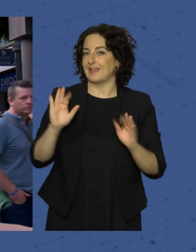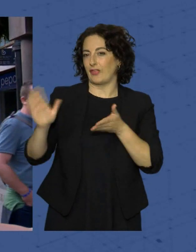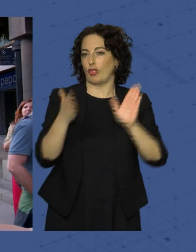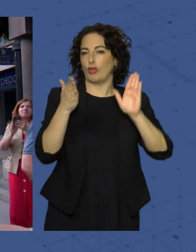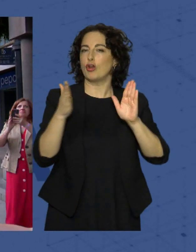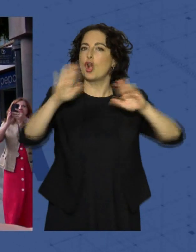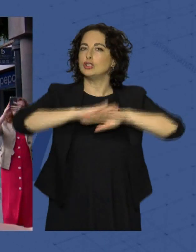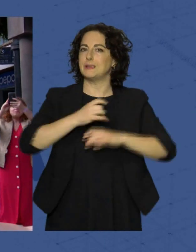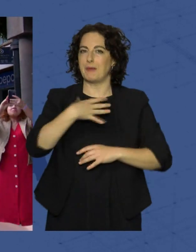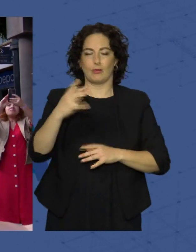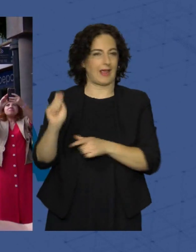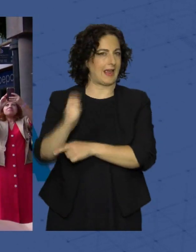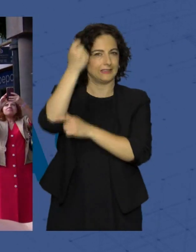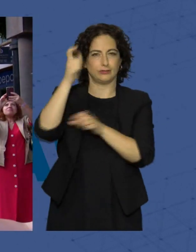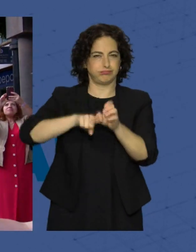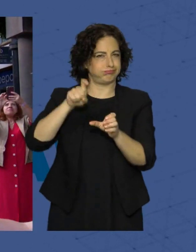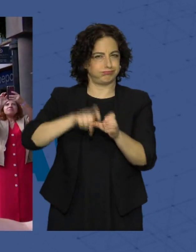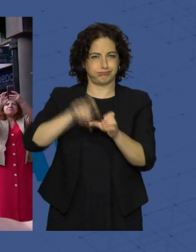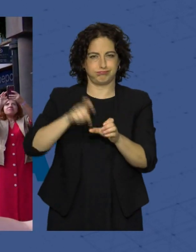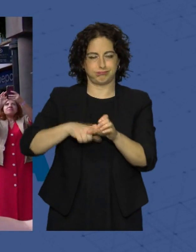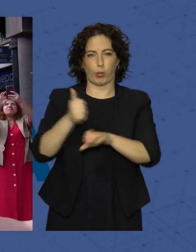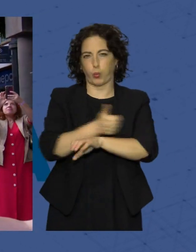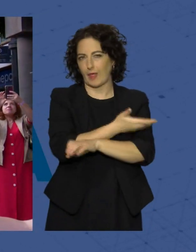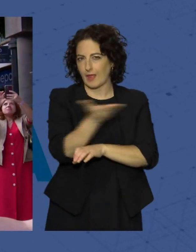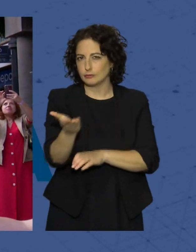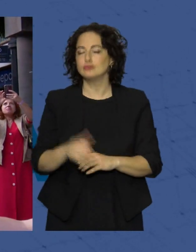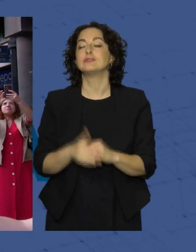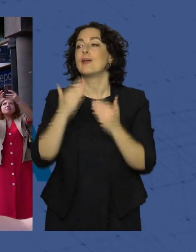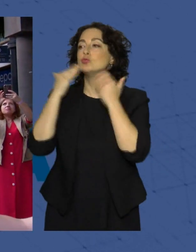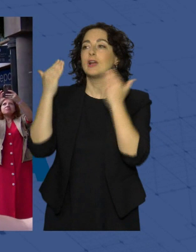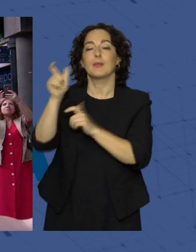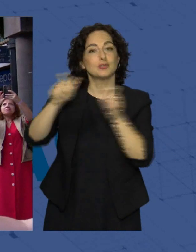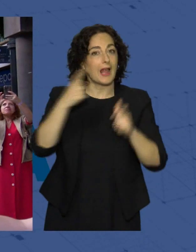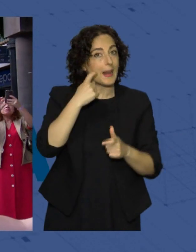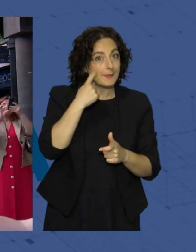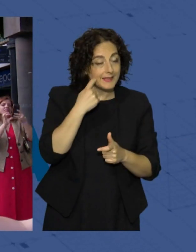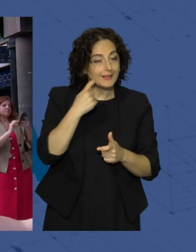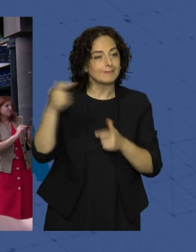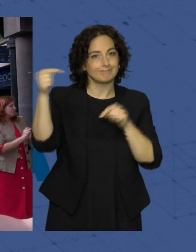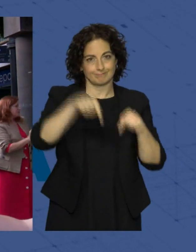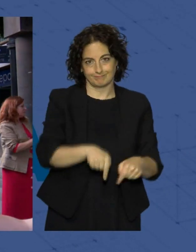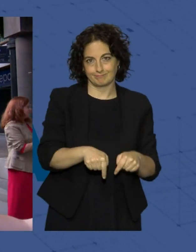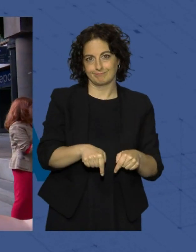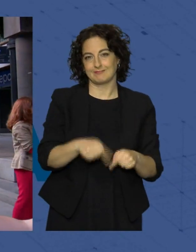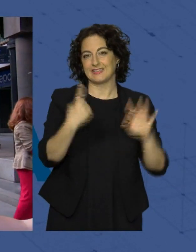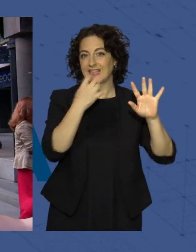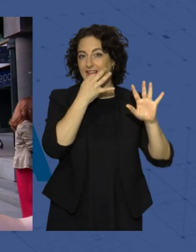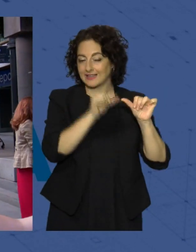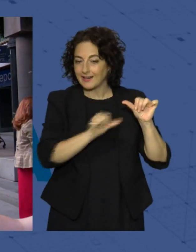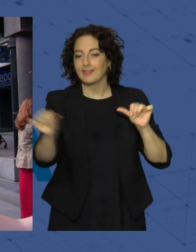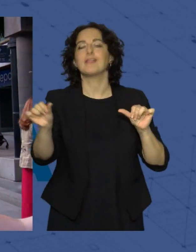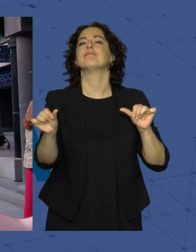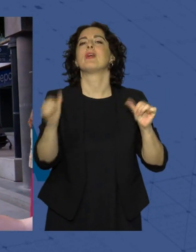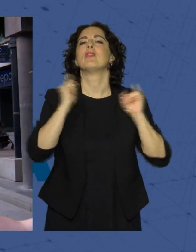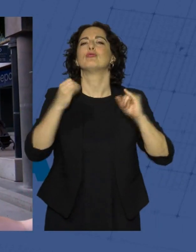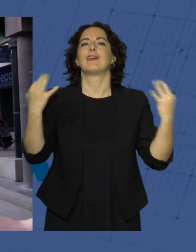ha sido todo un éxito de participación ciudadana. Desde aquí quiero agradecer a todos los almerienses que se han acercado desde las 6 de la tarde a disfrutar